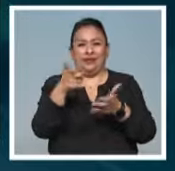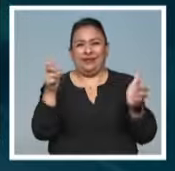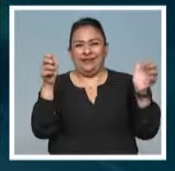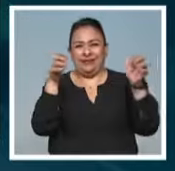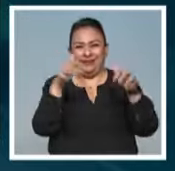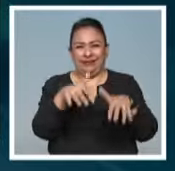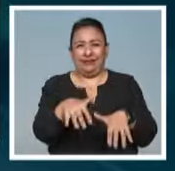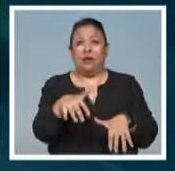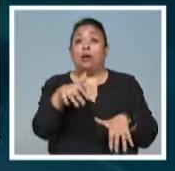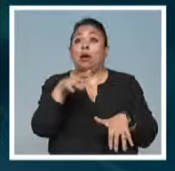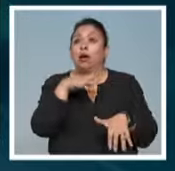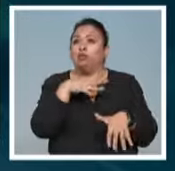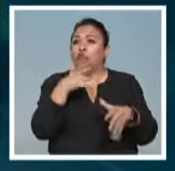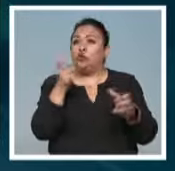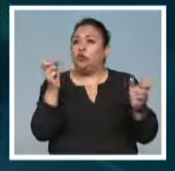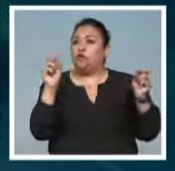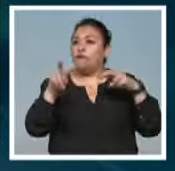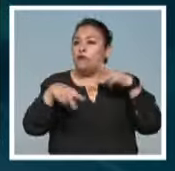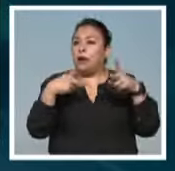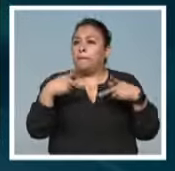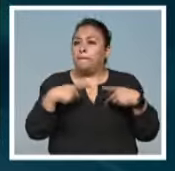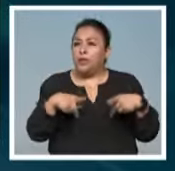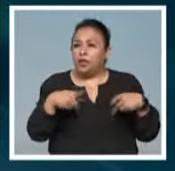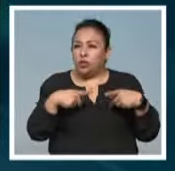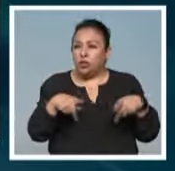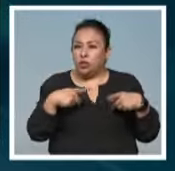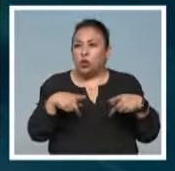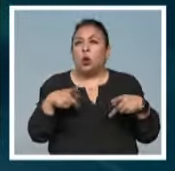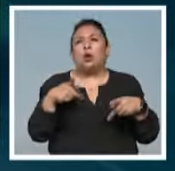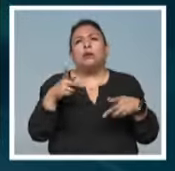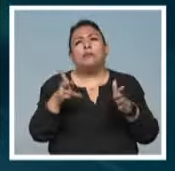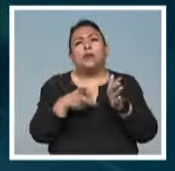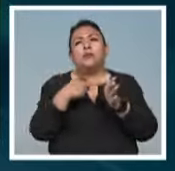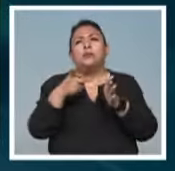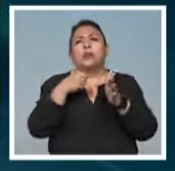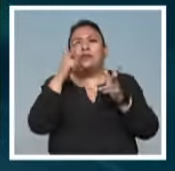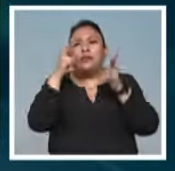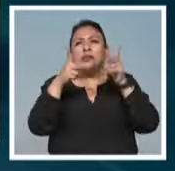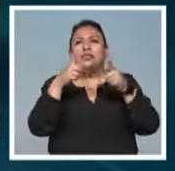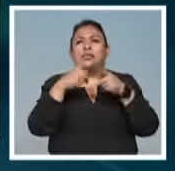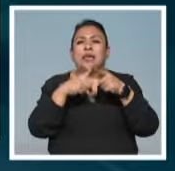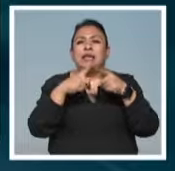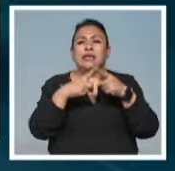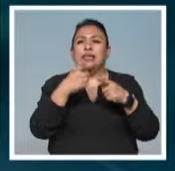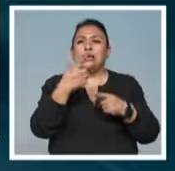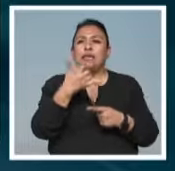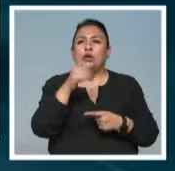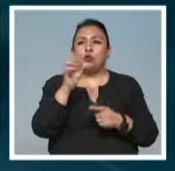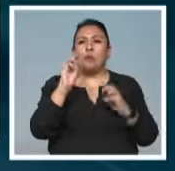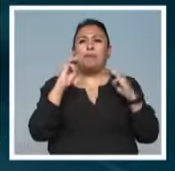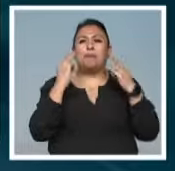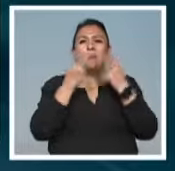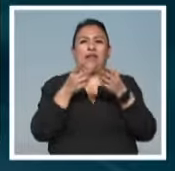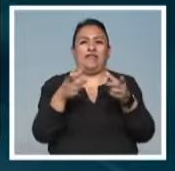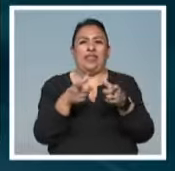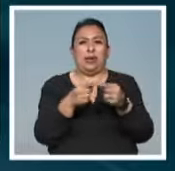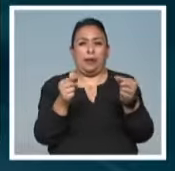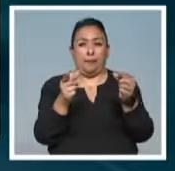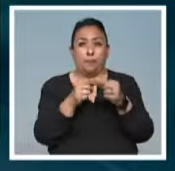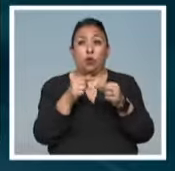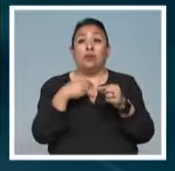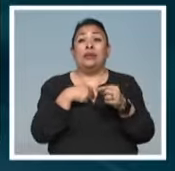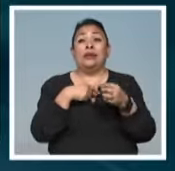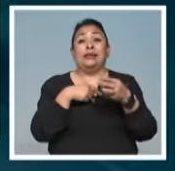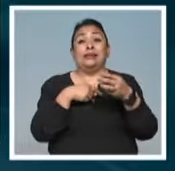destaca por alcanzar gran asistencia y por ser ocasionalmente visitado por miembros de la Yakuza, mafia japonesa. Cada